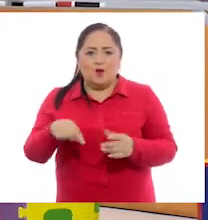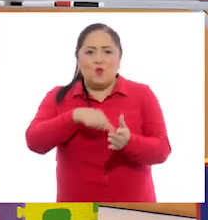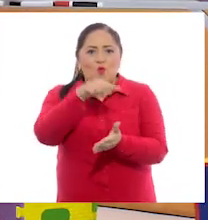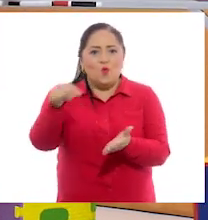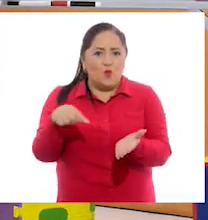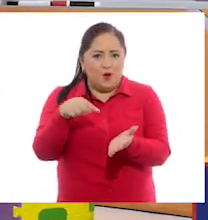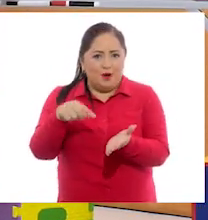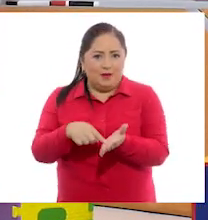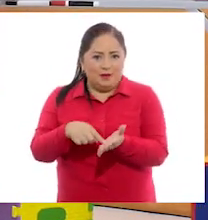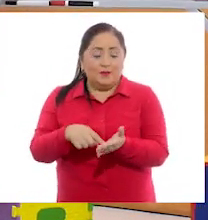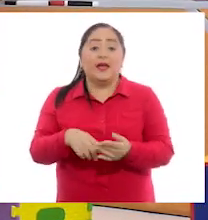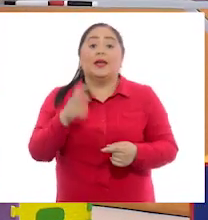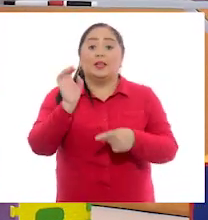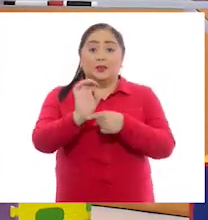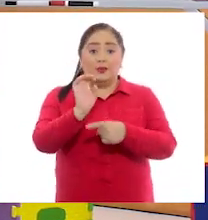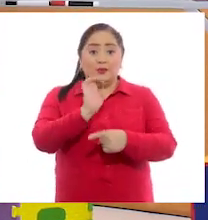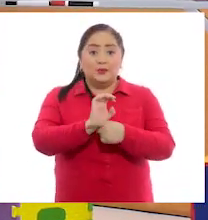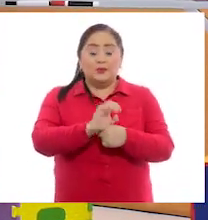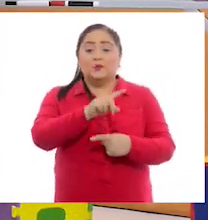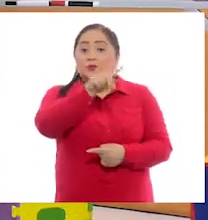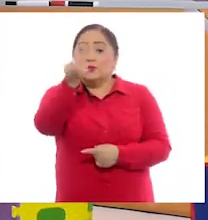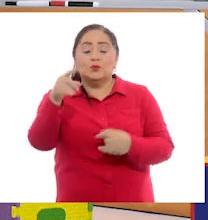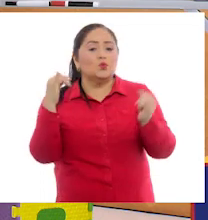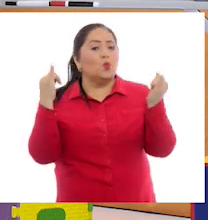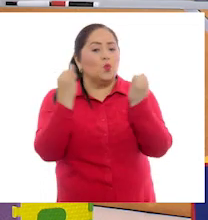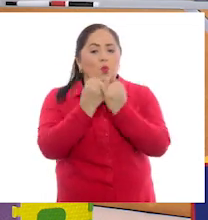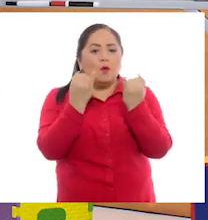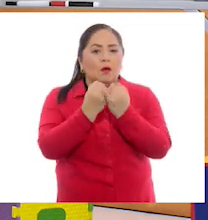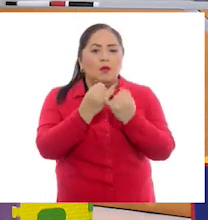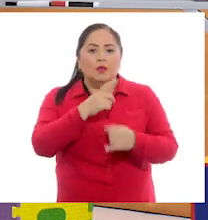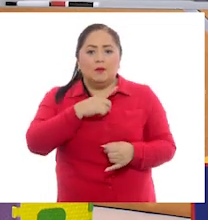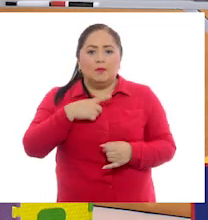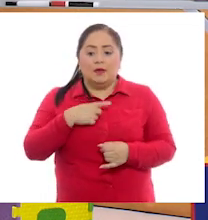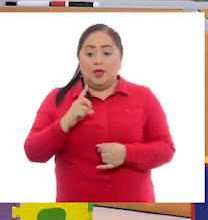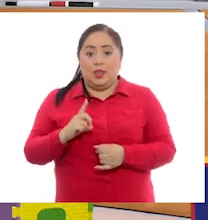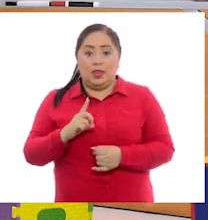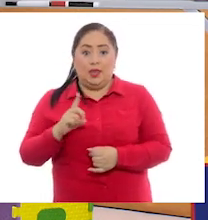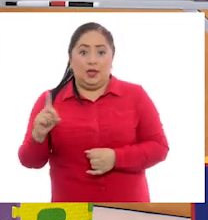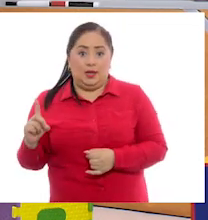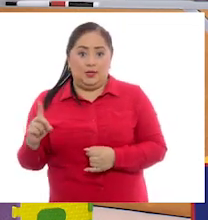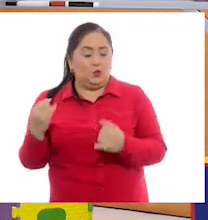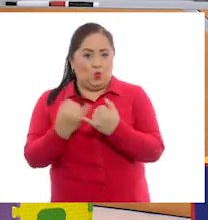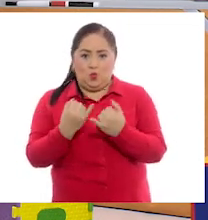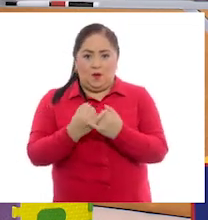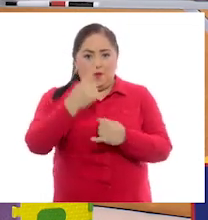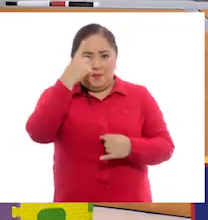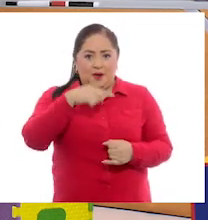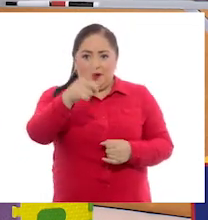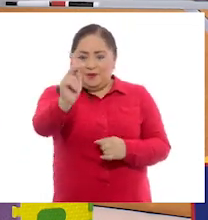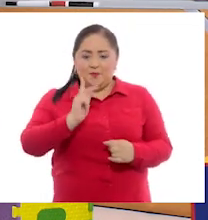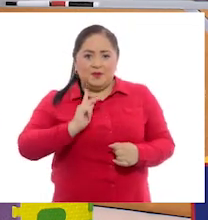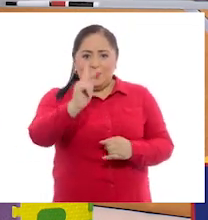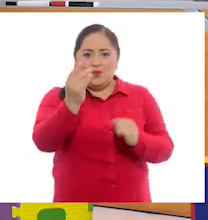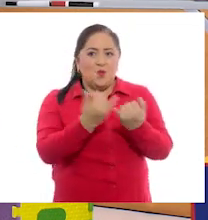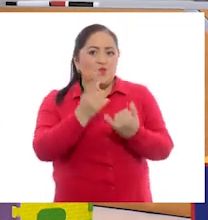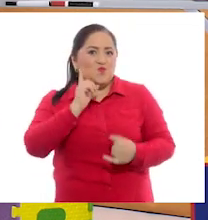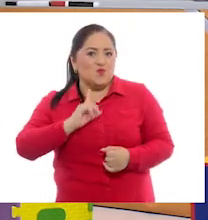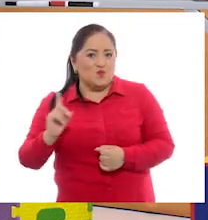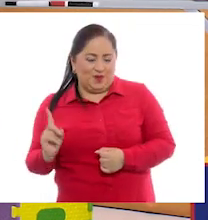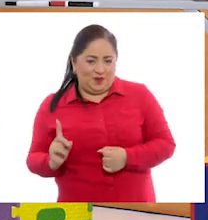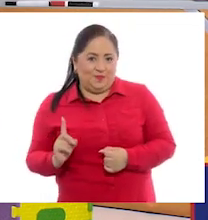algún lugar? Entonces, ustedes también den un paso a la derecha para que se coloquen igual que Pili.